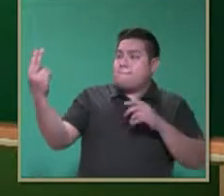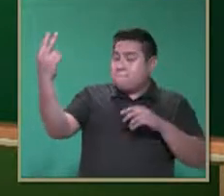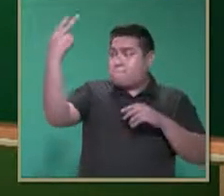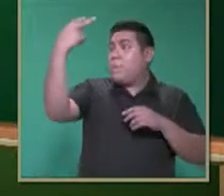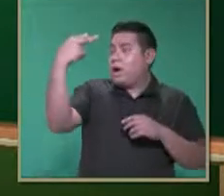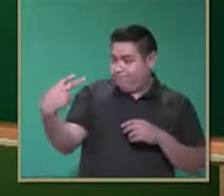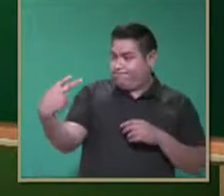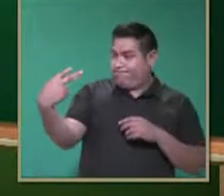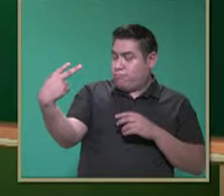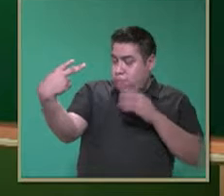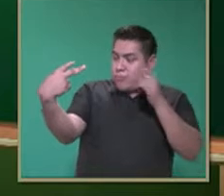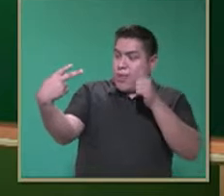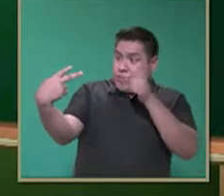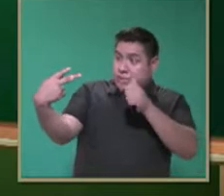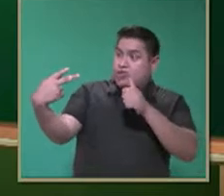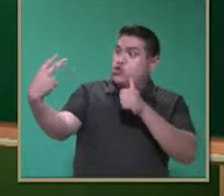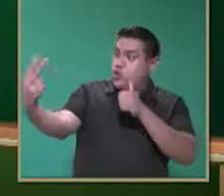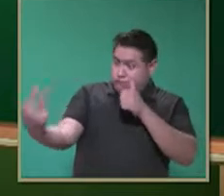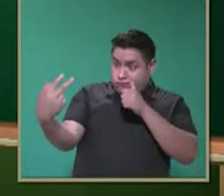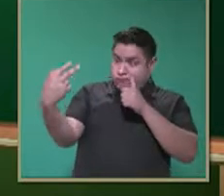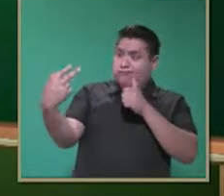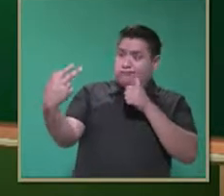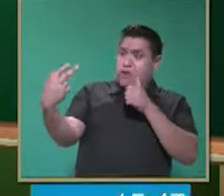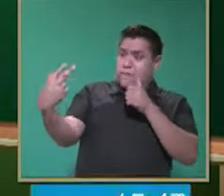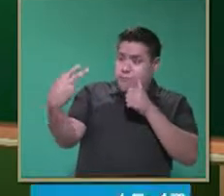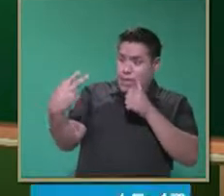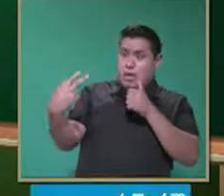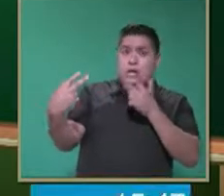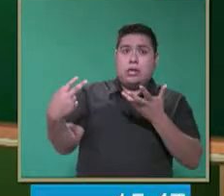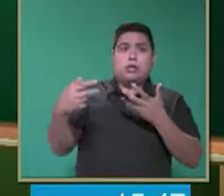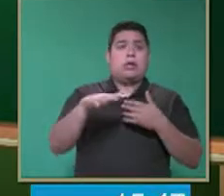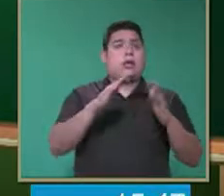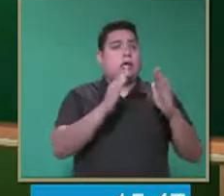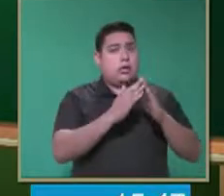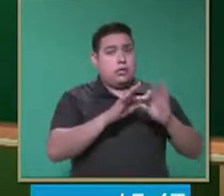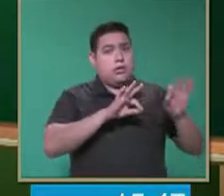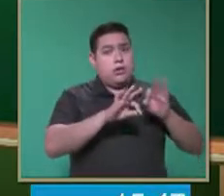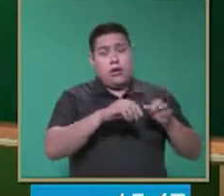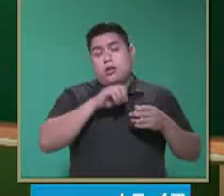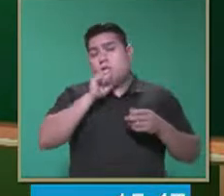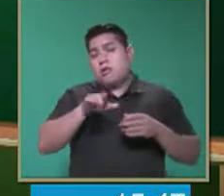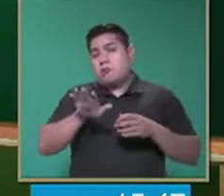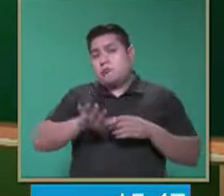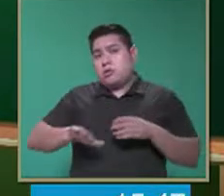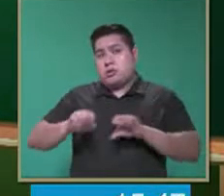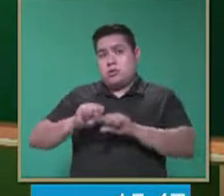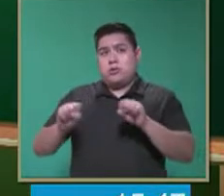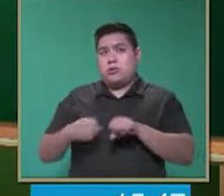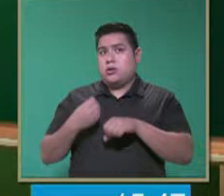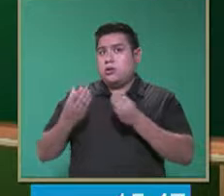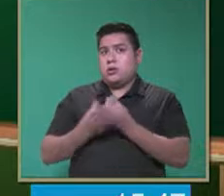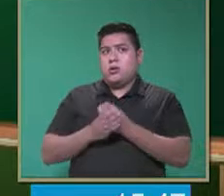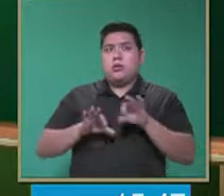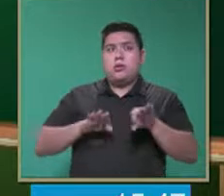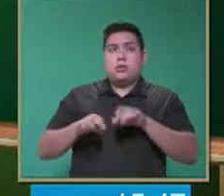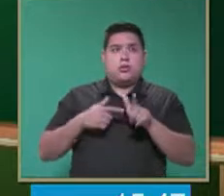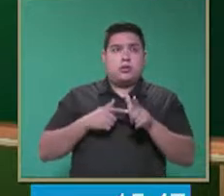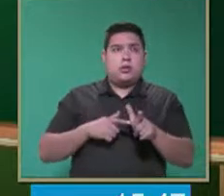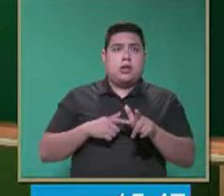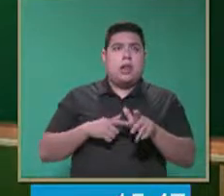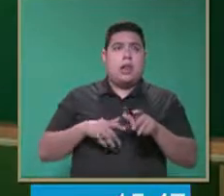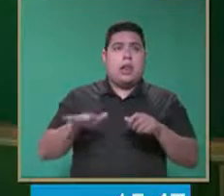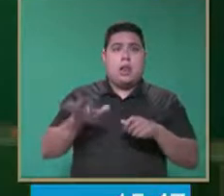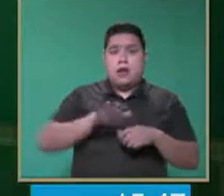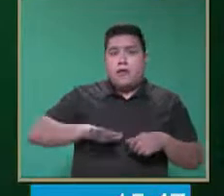forma de captar esa atención, ya sea en casa o en el aula. Continuamos y la dinámica